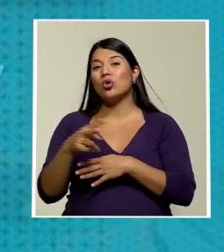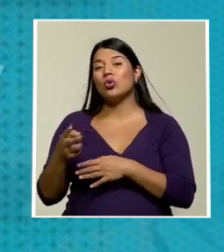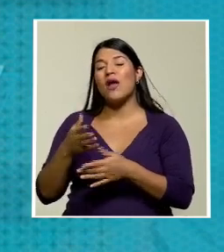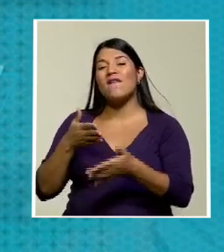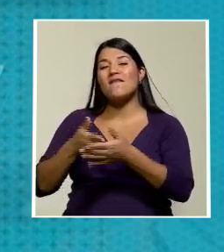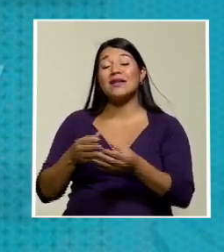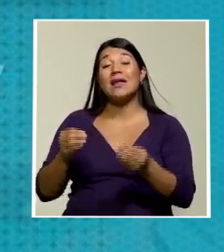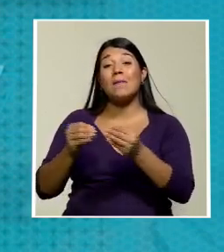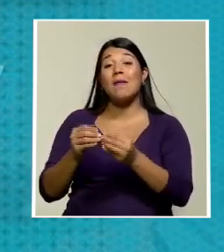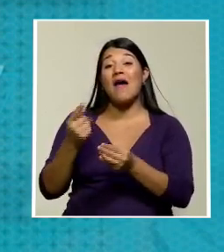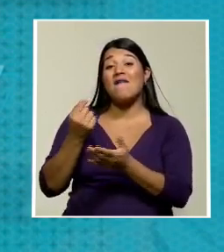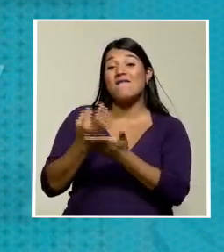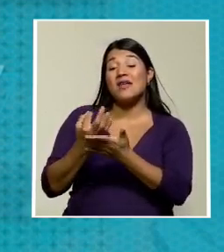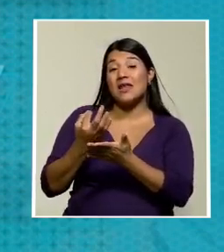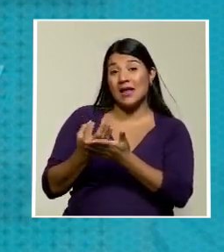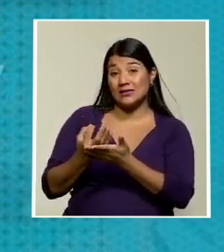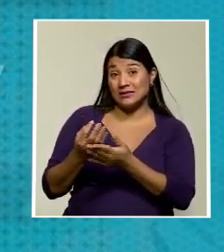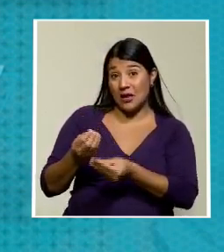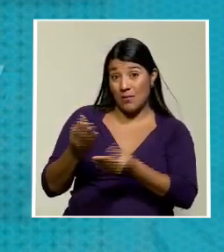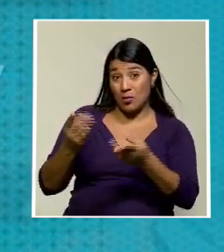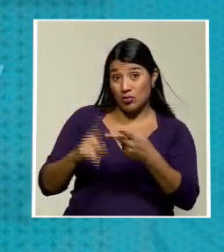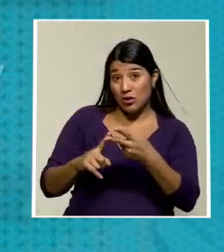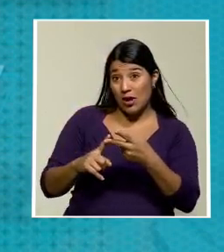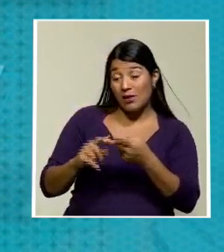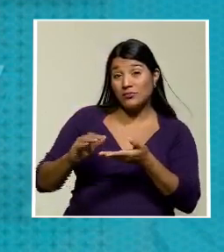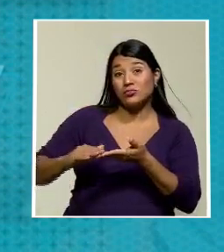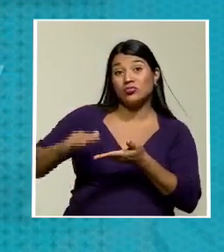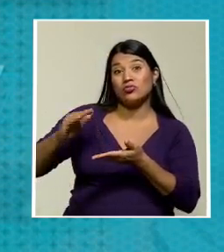finanzas públicas aumentar el déficit fiscal